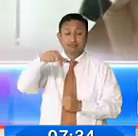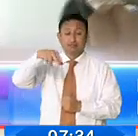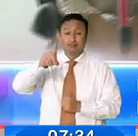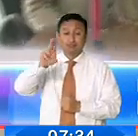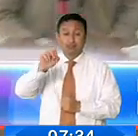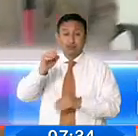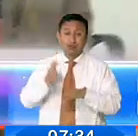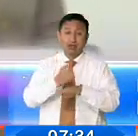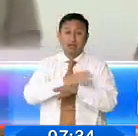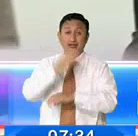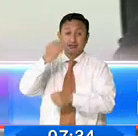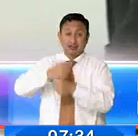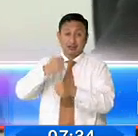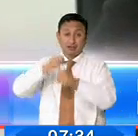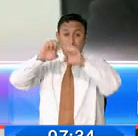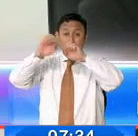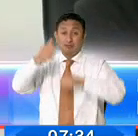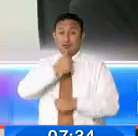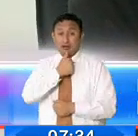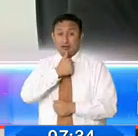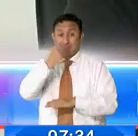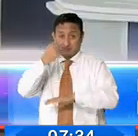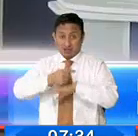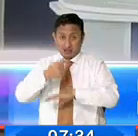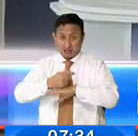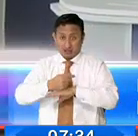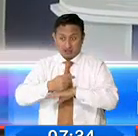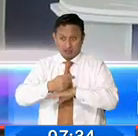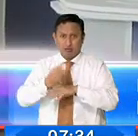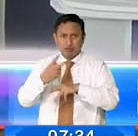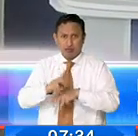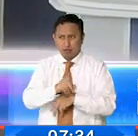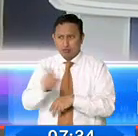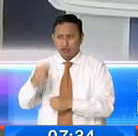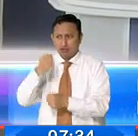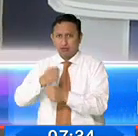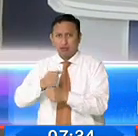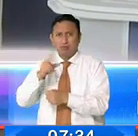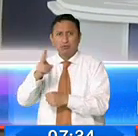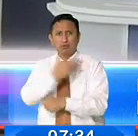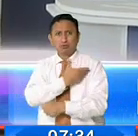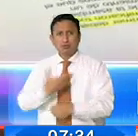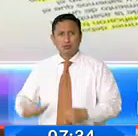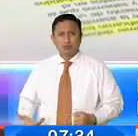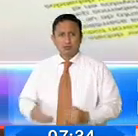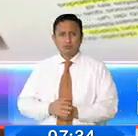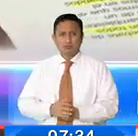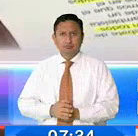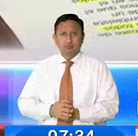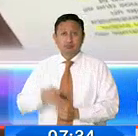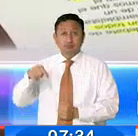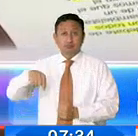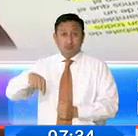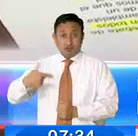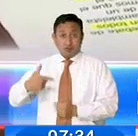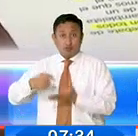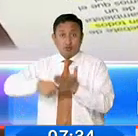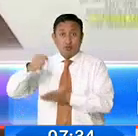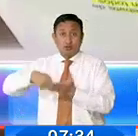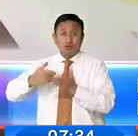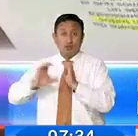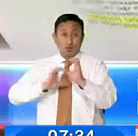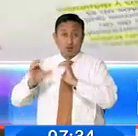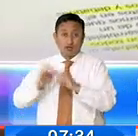un cargo de gerente en una empresa privada, mientras ejercía funciones en la vicepresidencia de la República, donde habría entregado contratos de